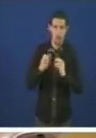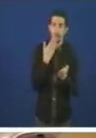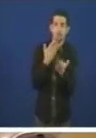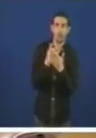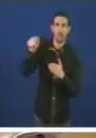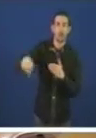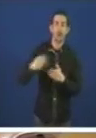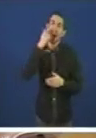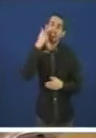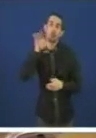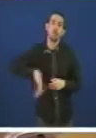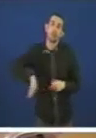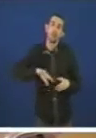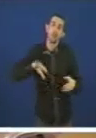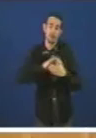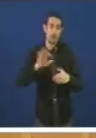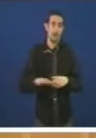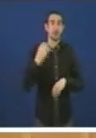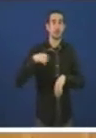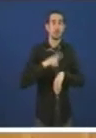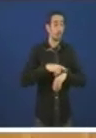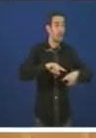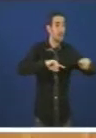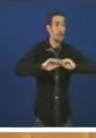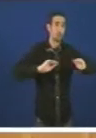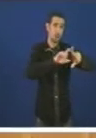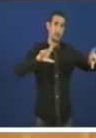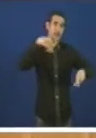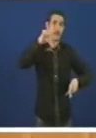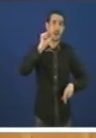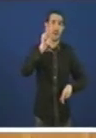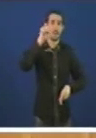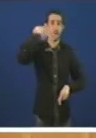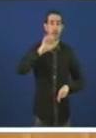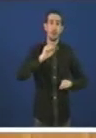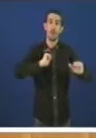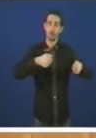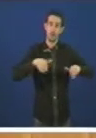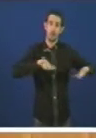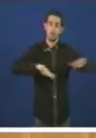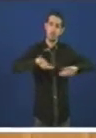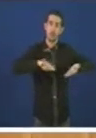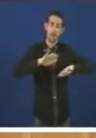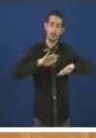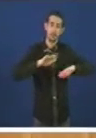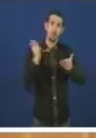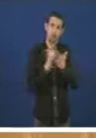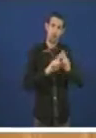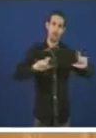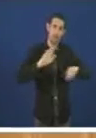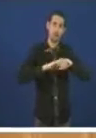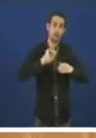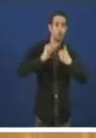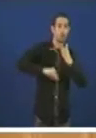o tempo que se insta a dirección de Navantia a reactivar a xestión comercial para conseguir novos contratos que supuñan carga de